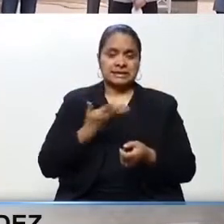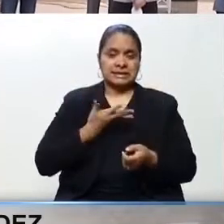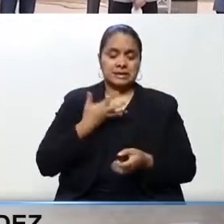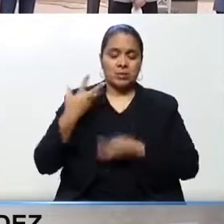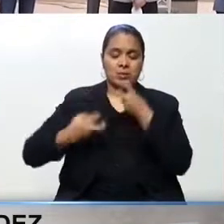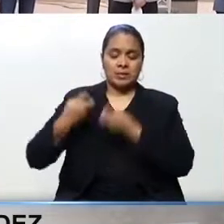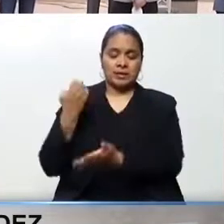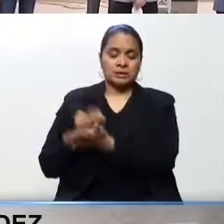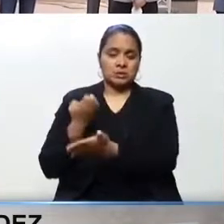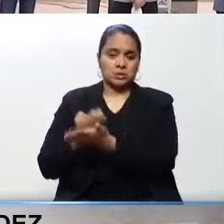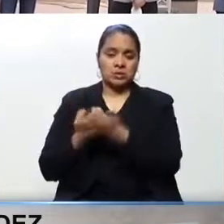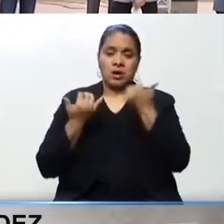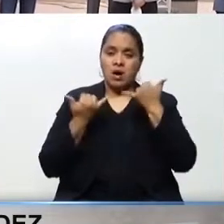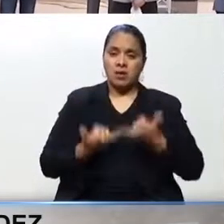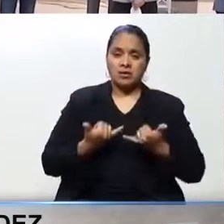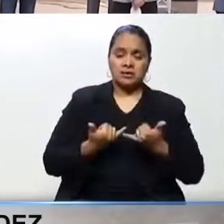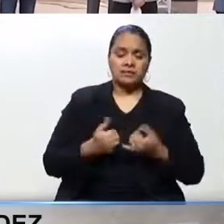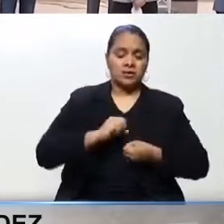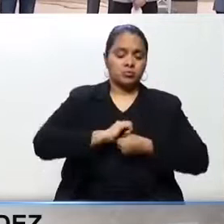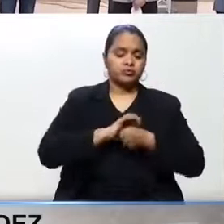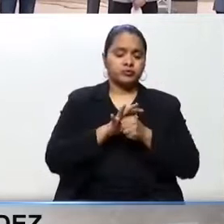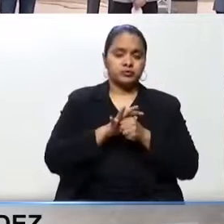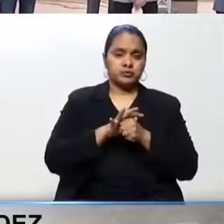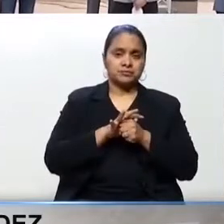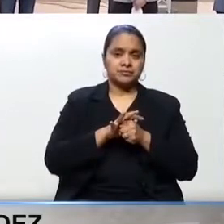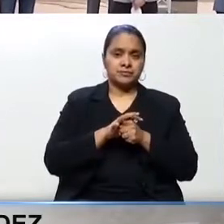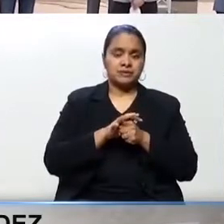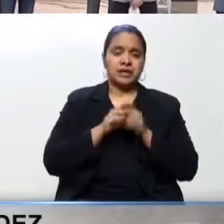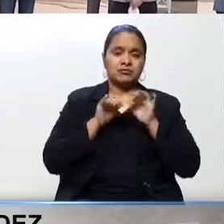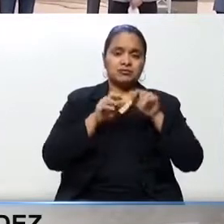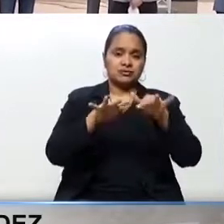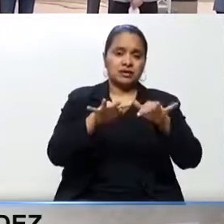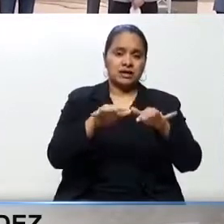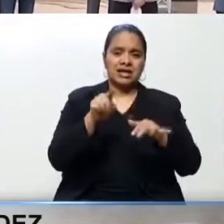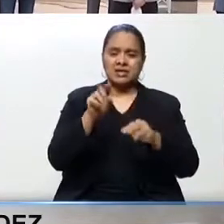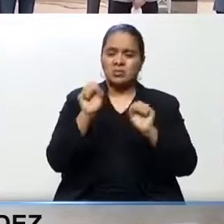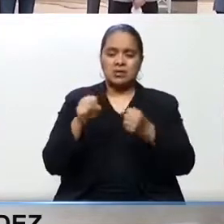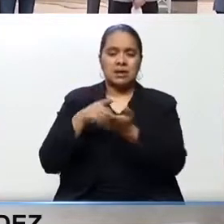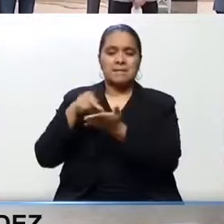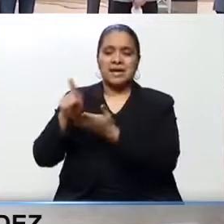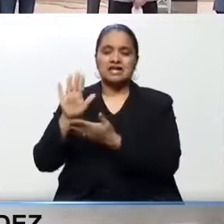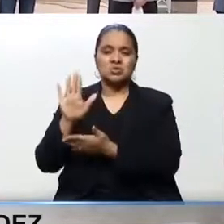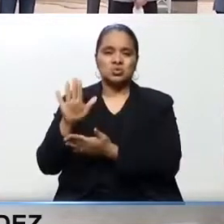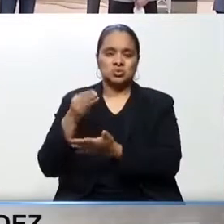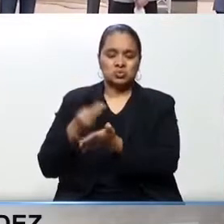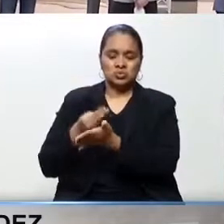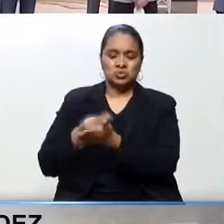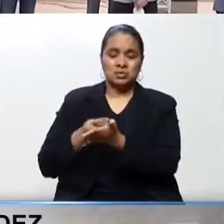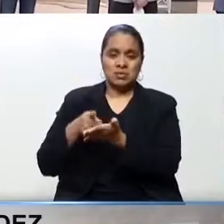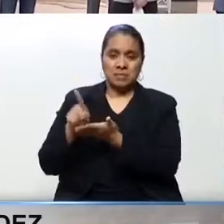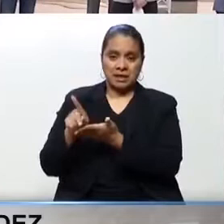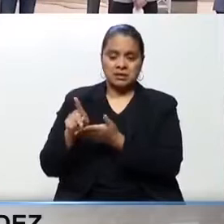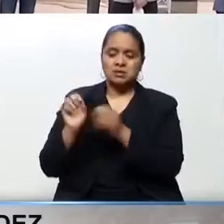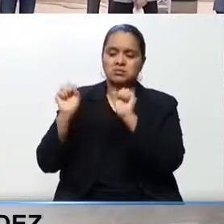COVID-19, coronavirus, que les impide pagar sus créditos, pueden acercarse a su banco,